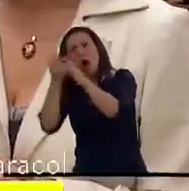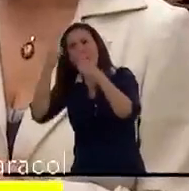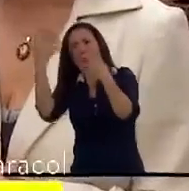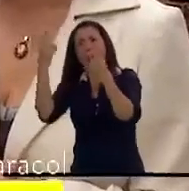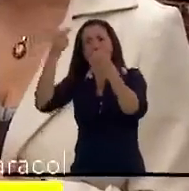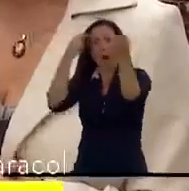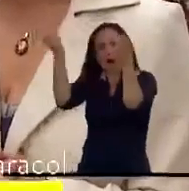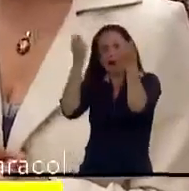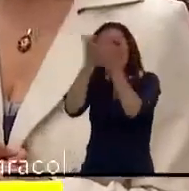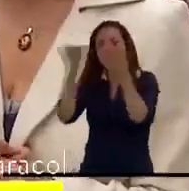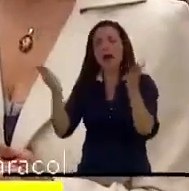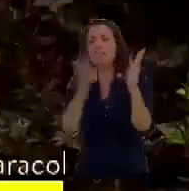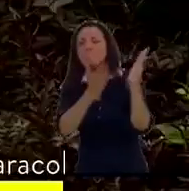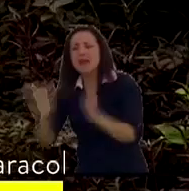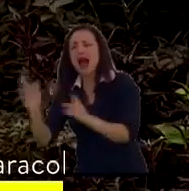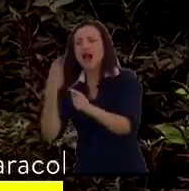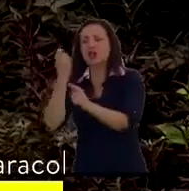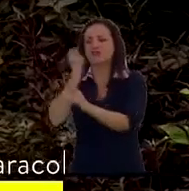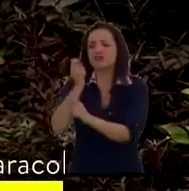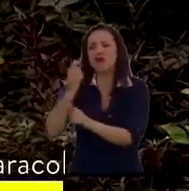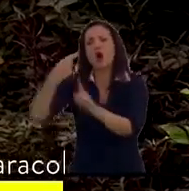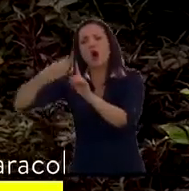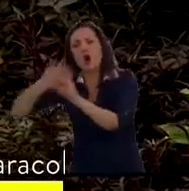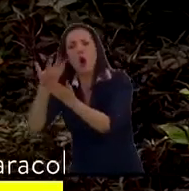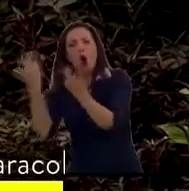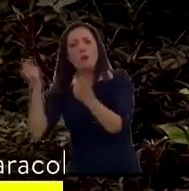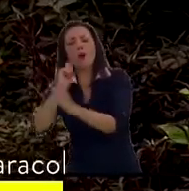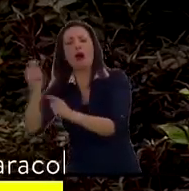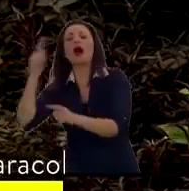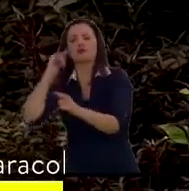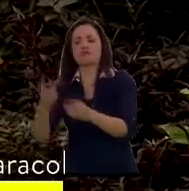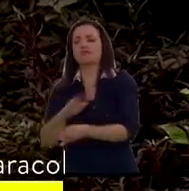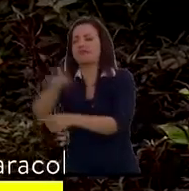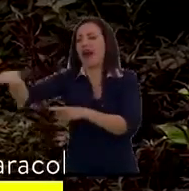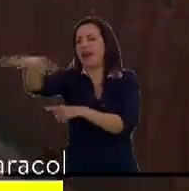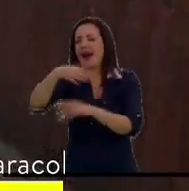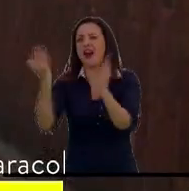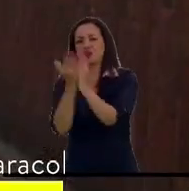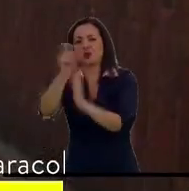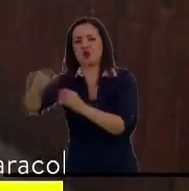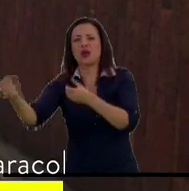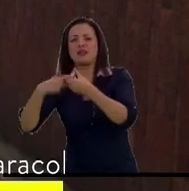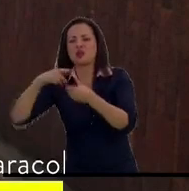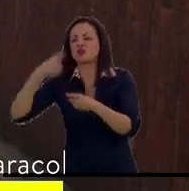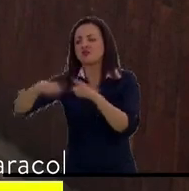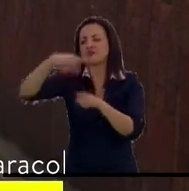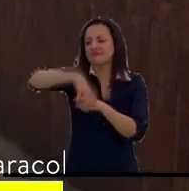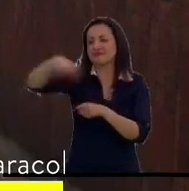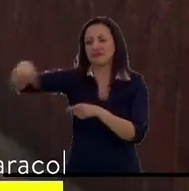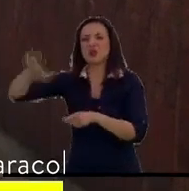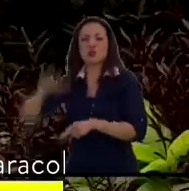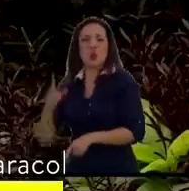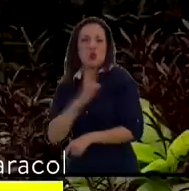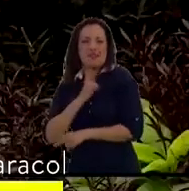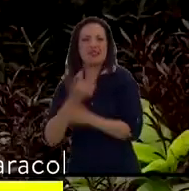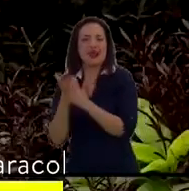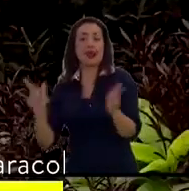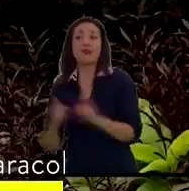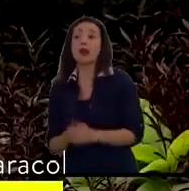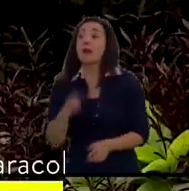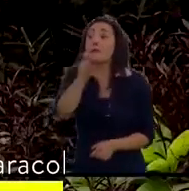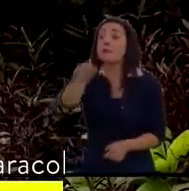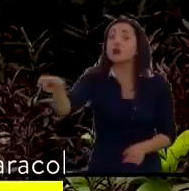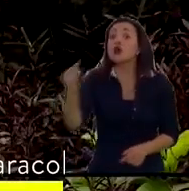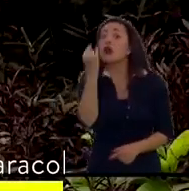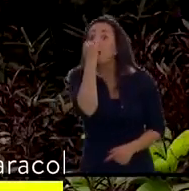financieros para todos los estudiantes de los distintos programas y sedes de la Universidad Libre. La persona que esté interesada